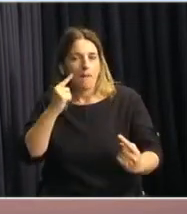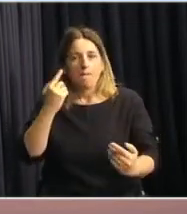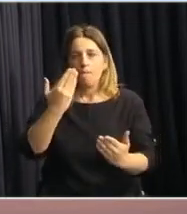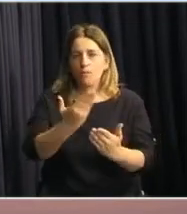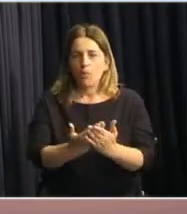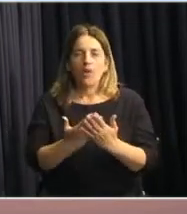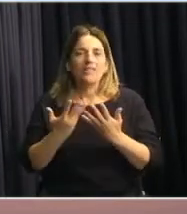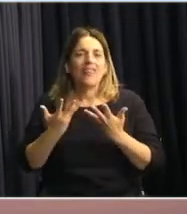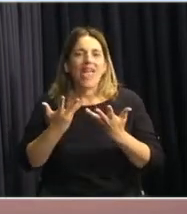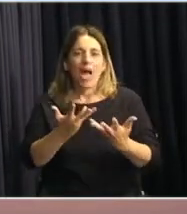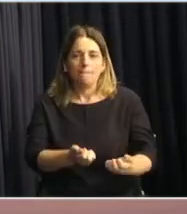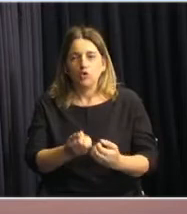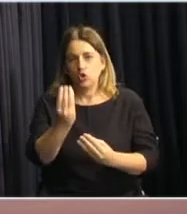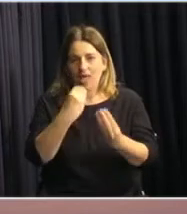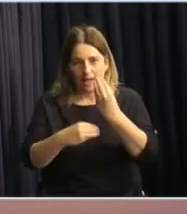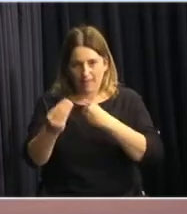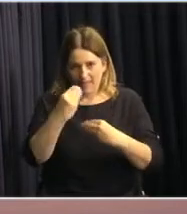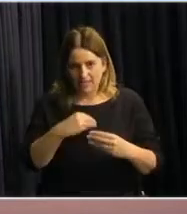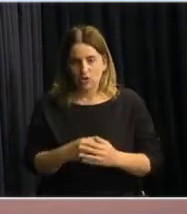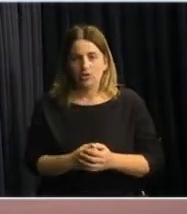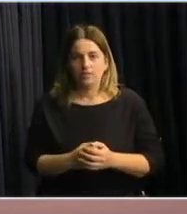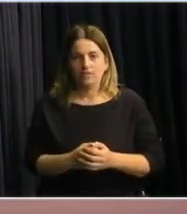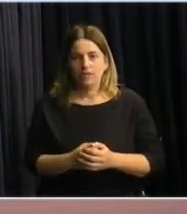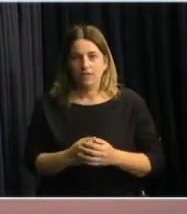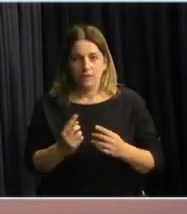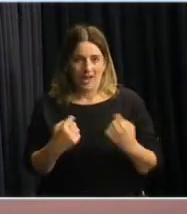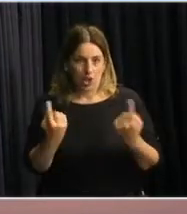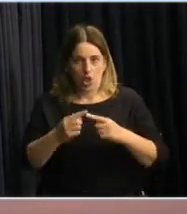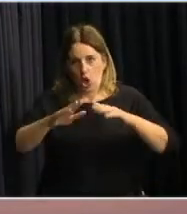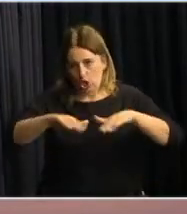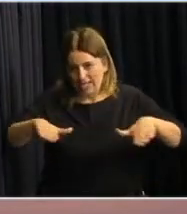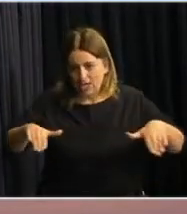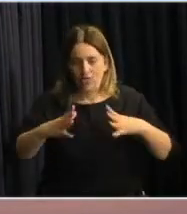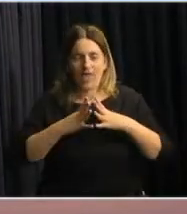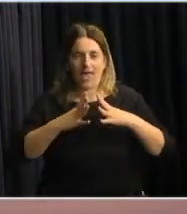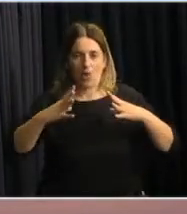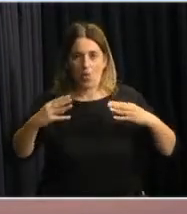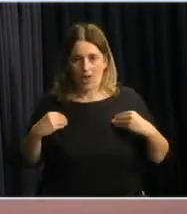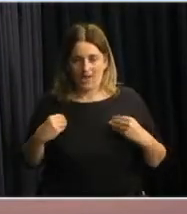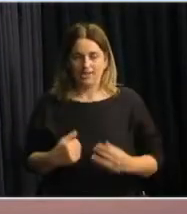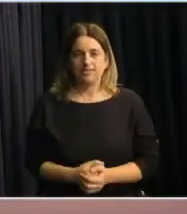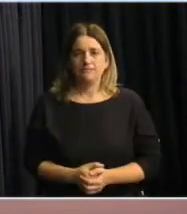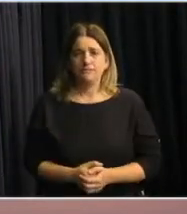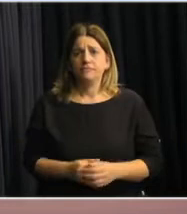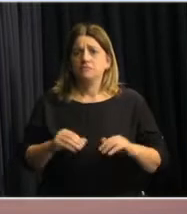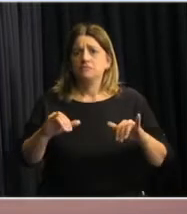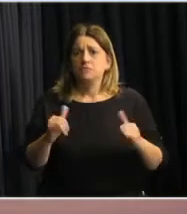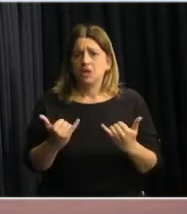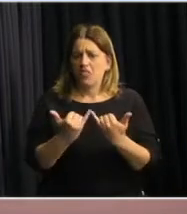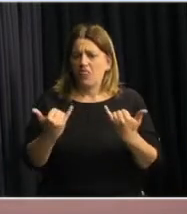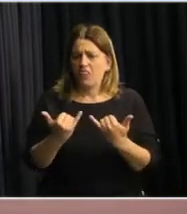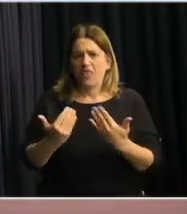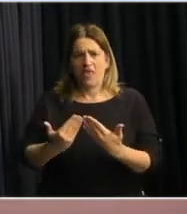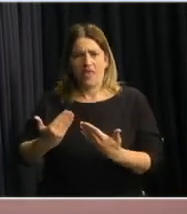de apoyo de alimentación para nuestros niños en las escuelas. Hace algunos días,